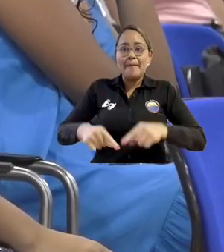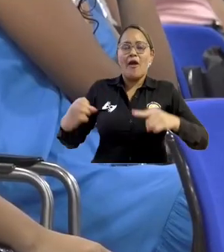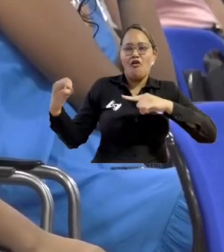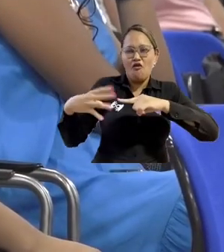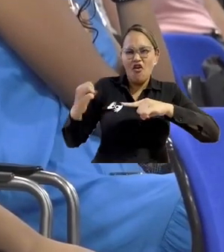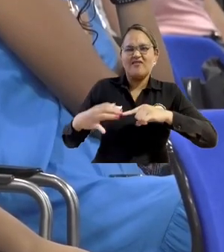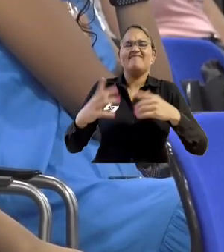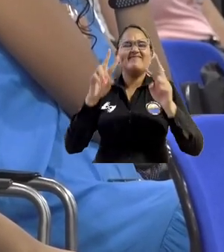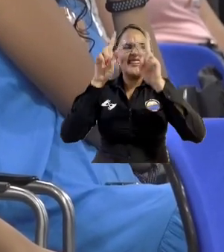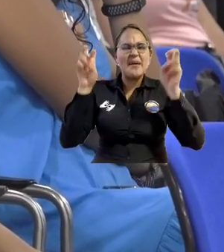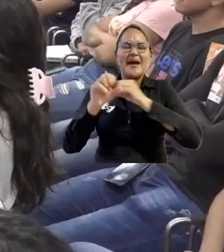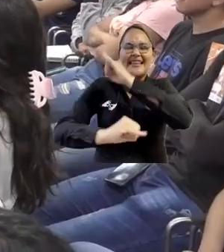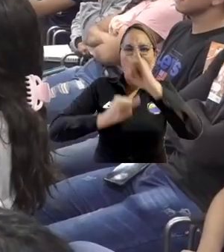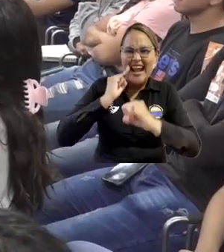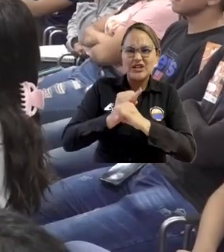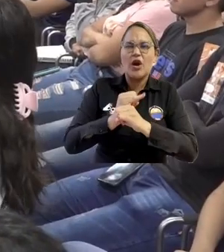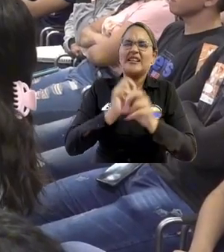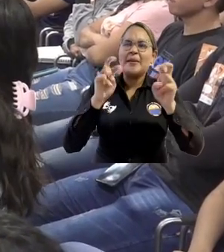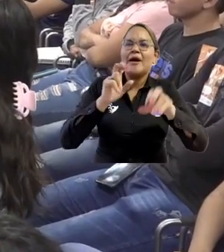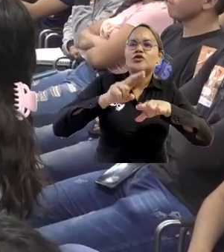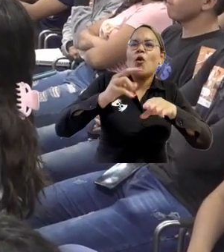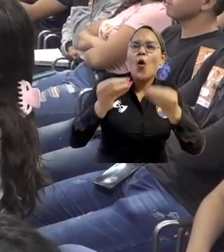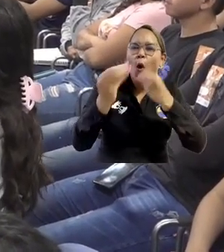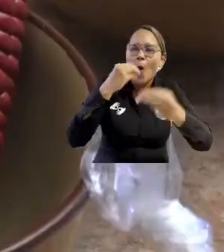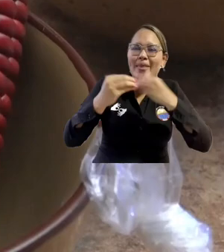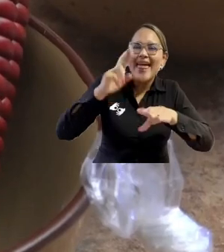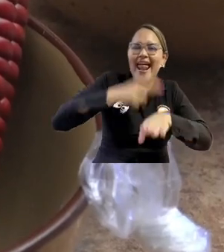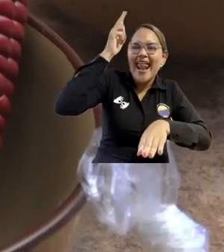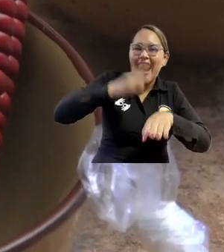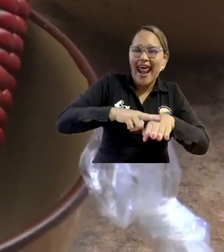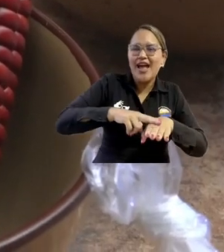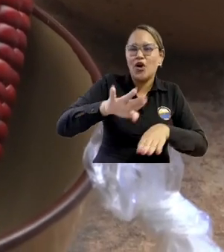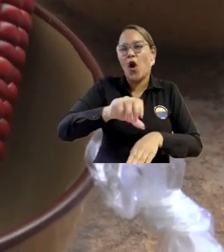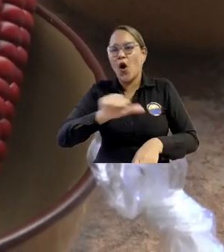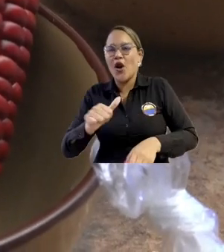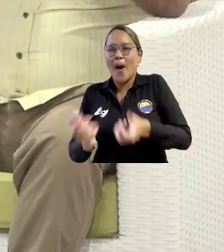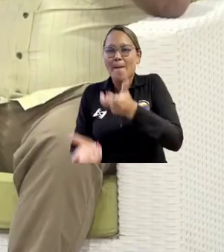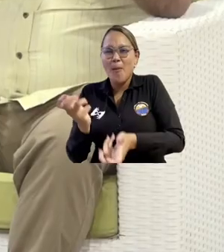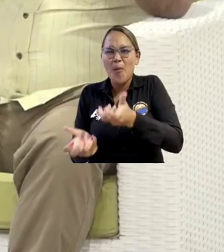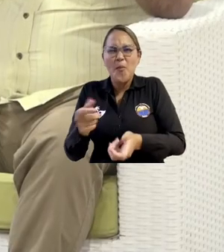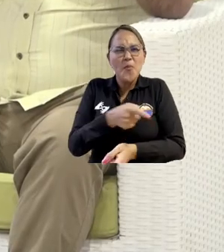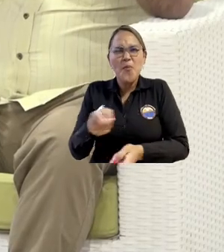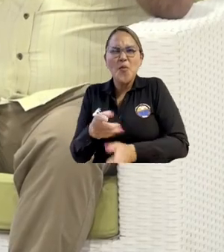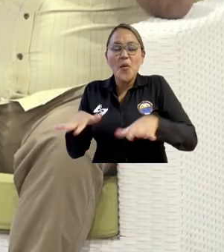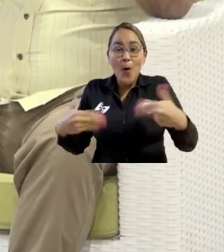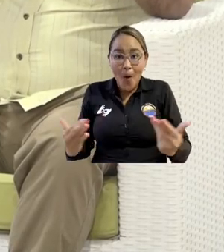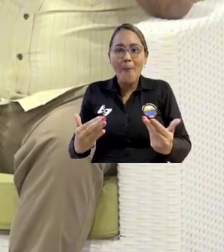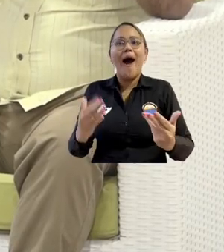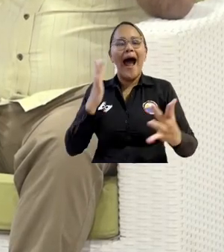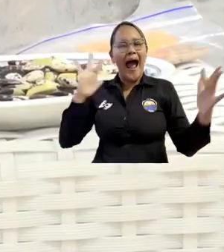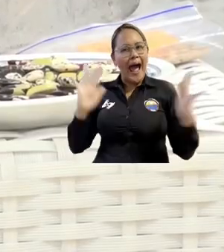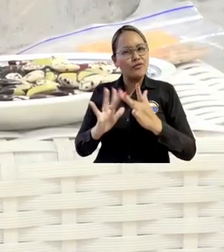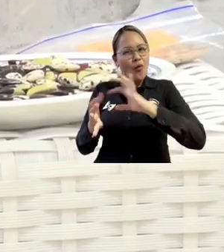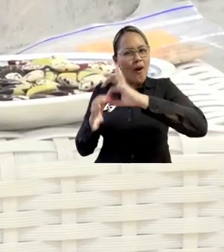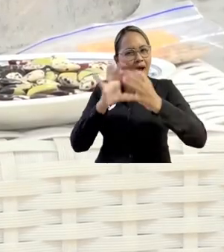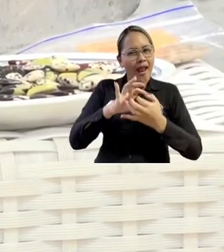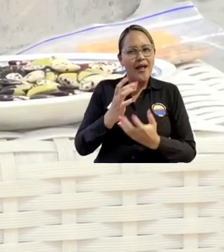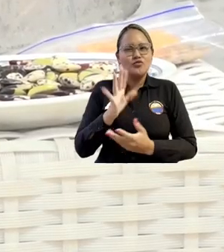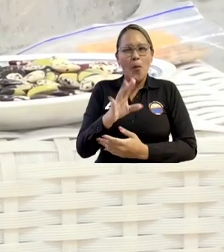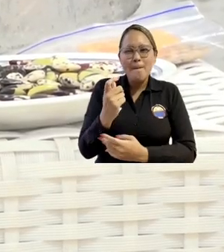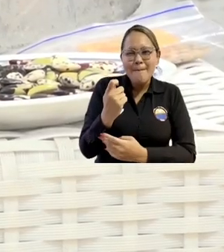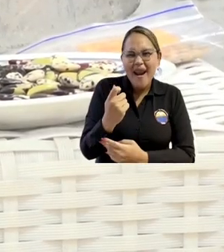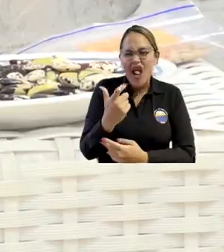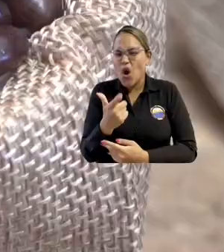e internacional entre lo crudo y lo cocido también tuvo su lugar en la programación. Un evento que convoca a la cadena de valor de los